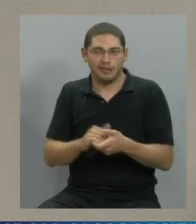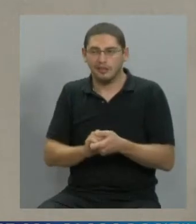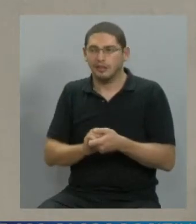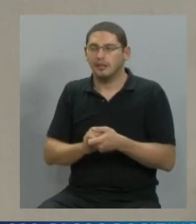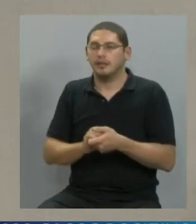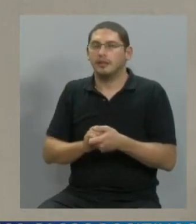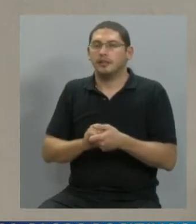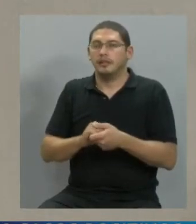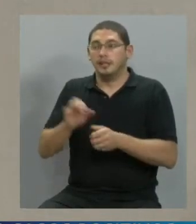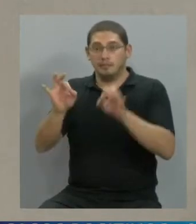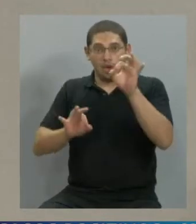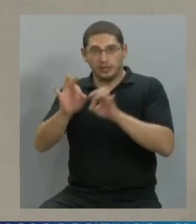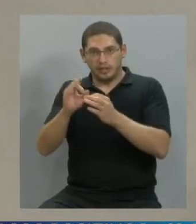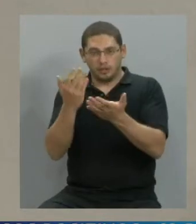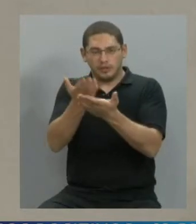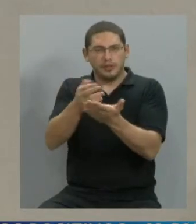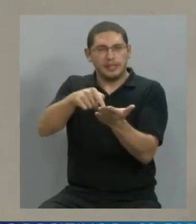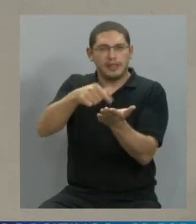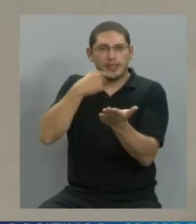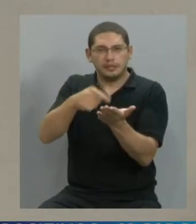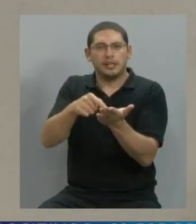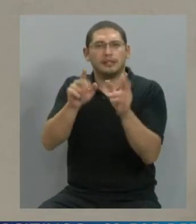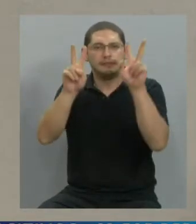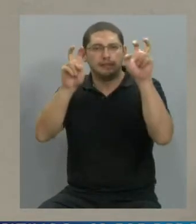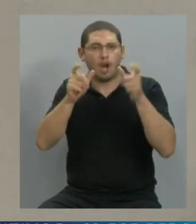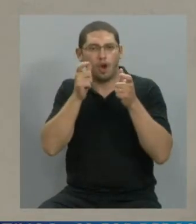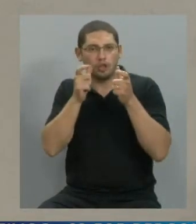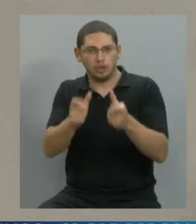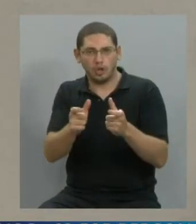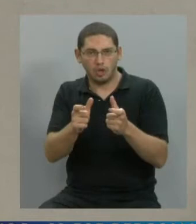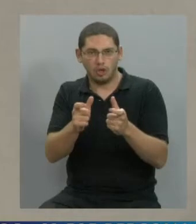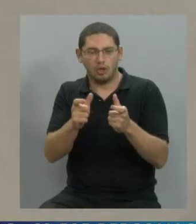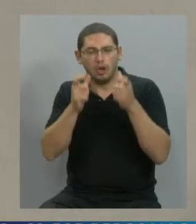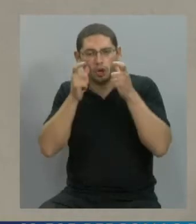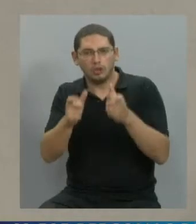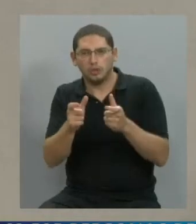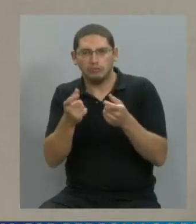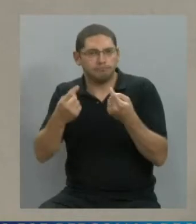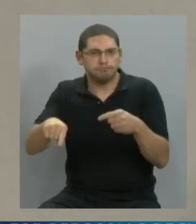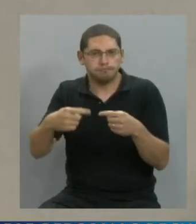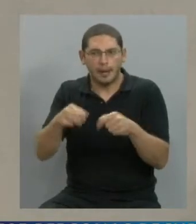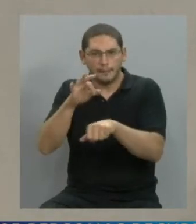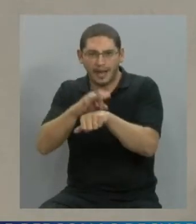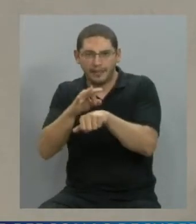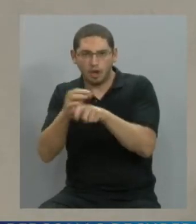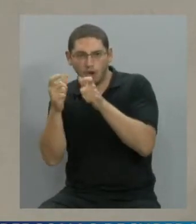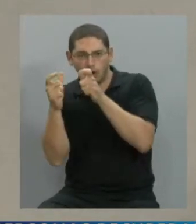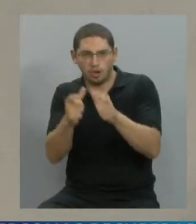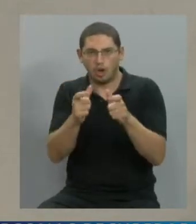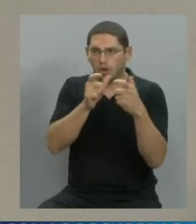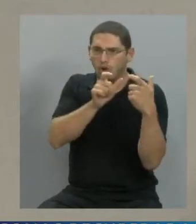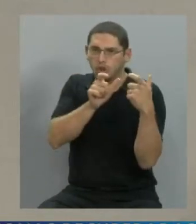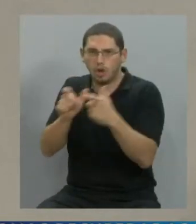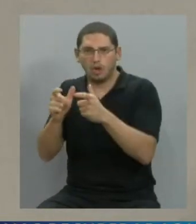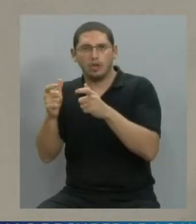proyecto también tiene que ver con el control. En caso de avanzar, ¿cómo sería ese control entre los médicos para que se pueda garantizar